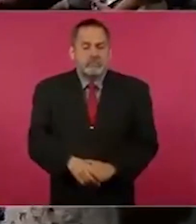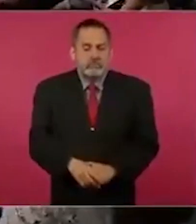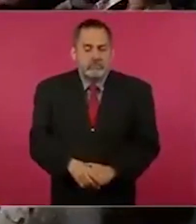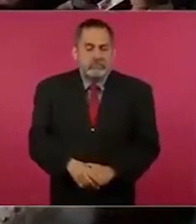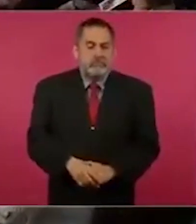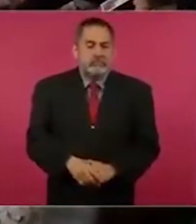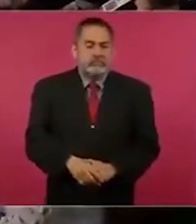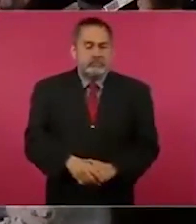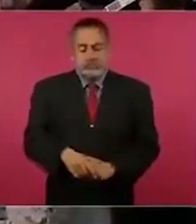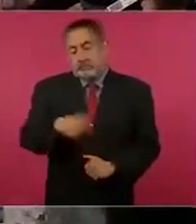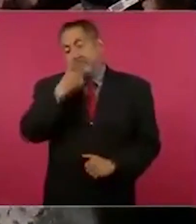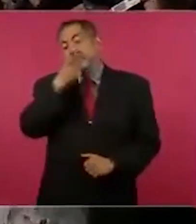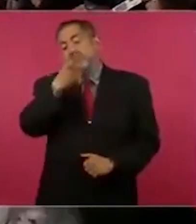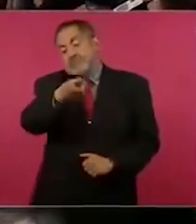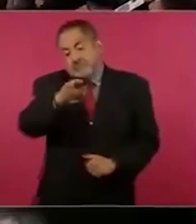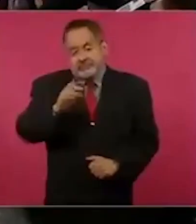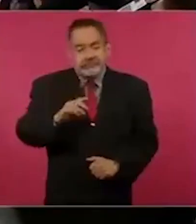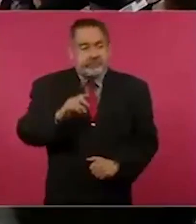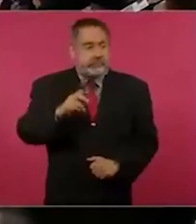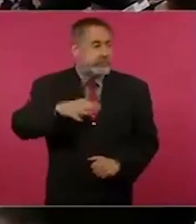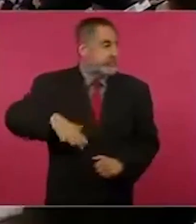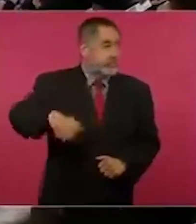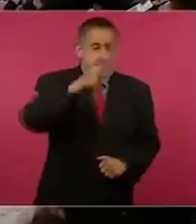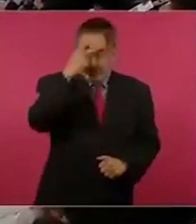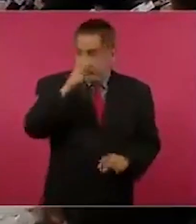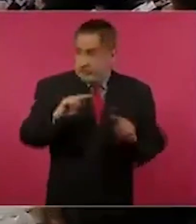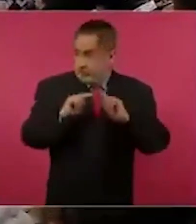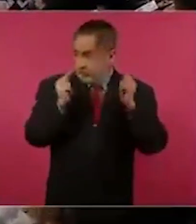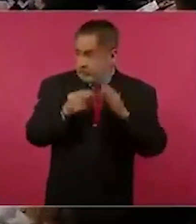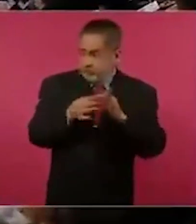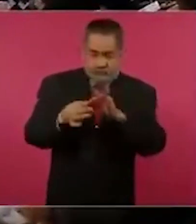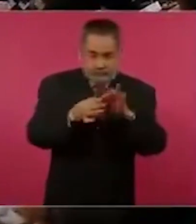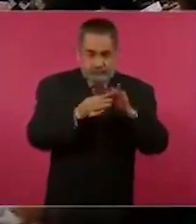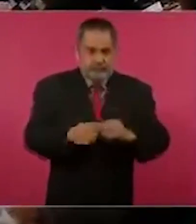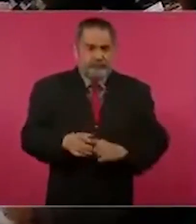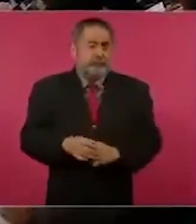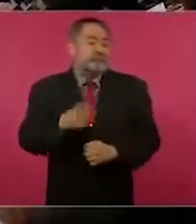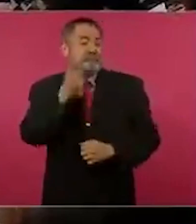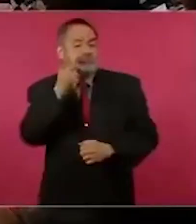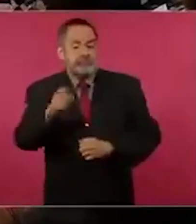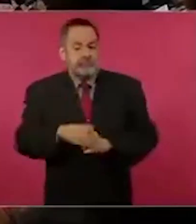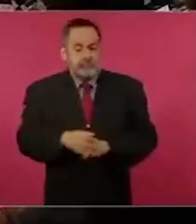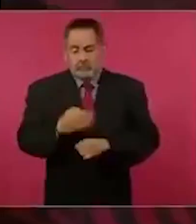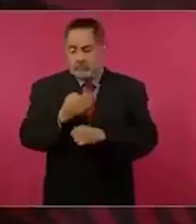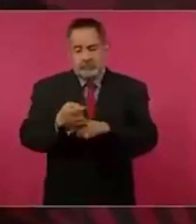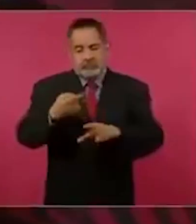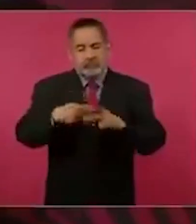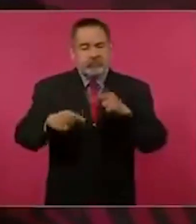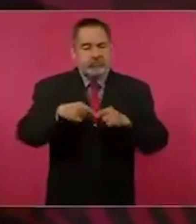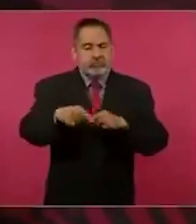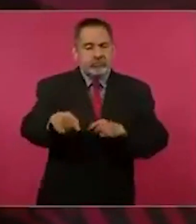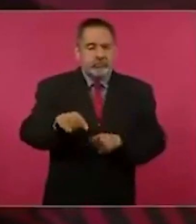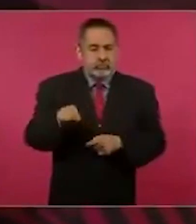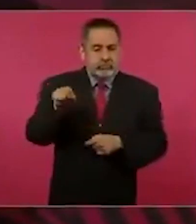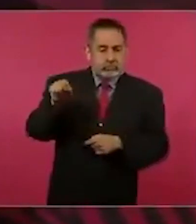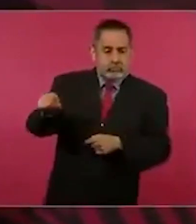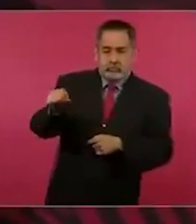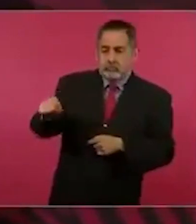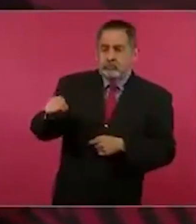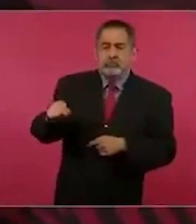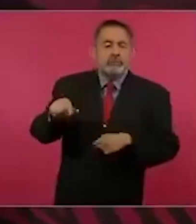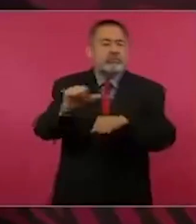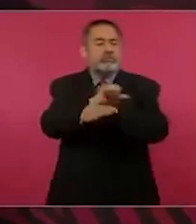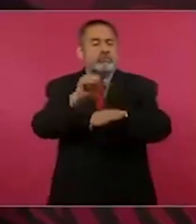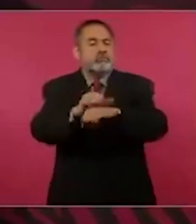Unidos por México, a partir de hoy ya no le daré propina al viene